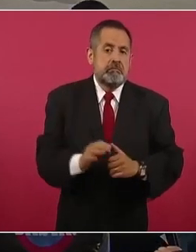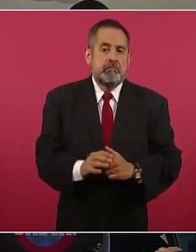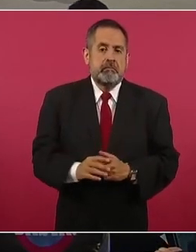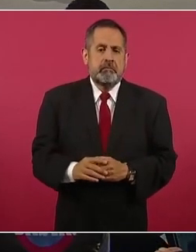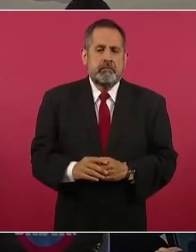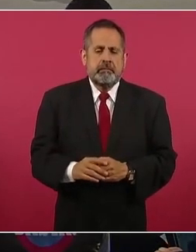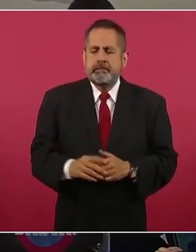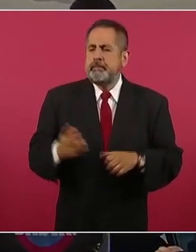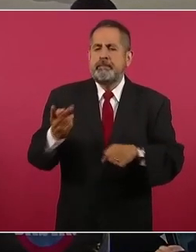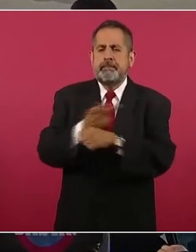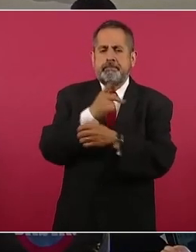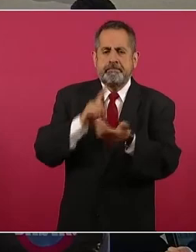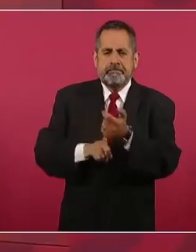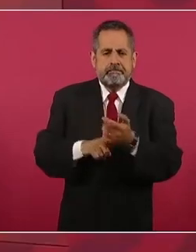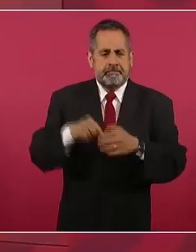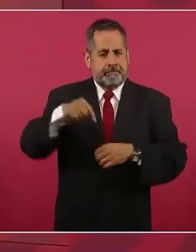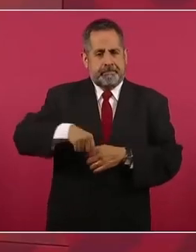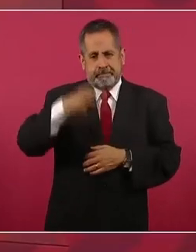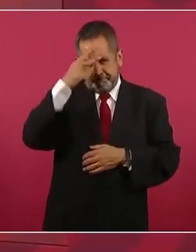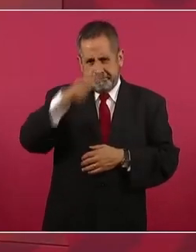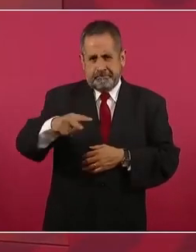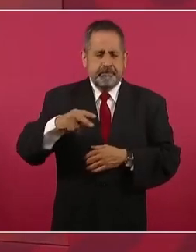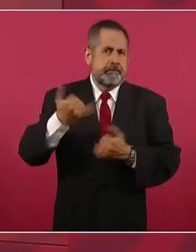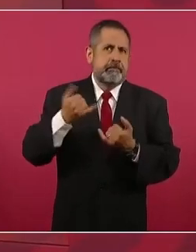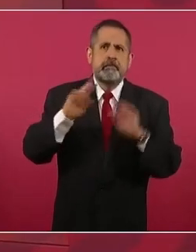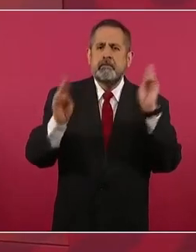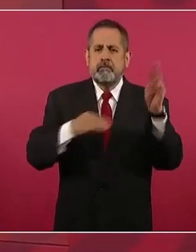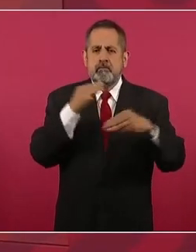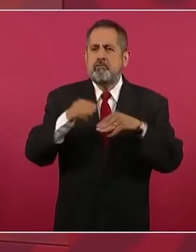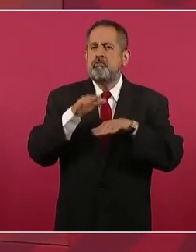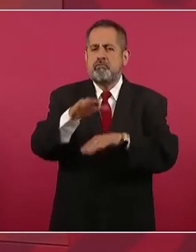¿Qué pasa con la comunicación en México y en el mundo?